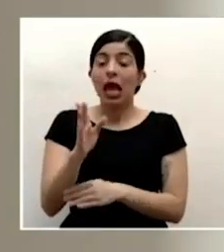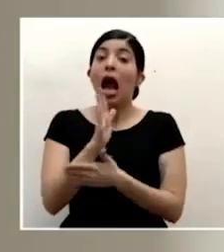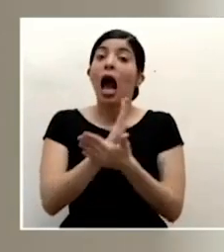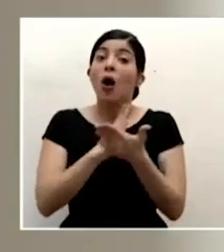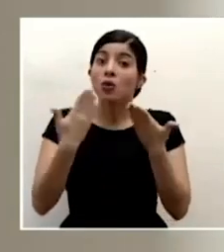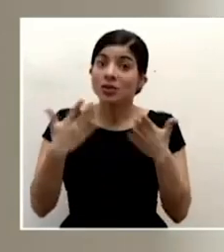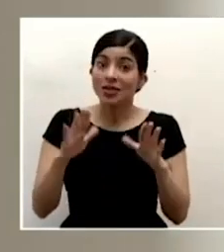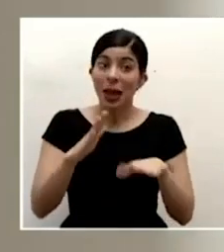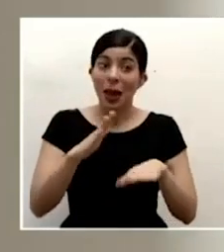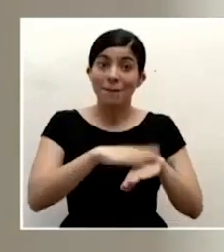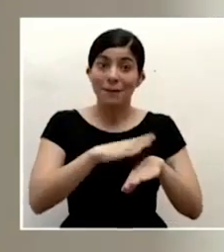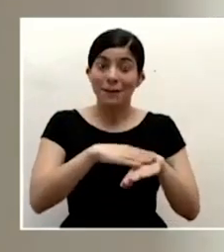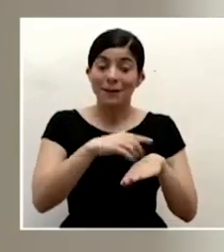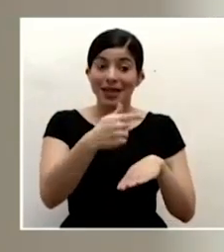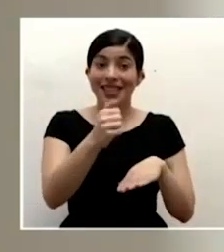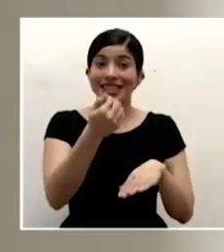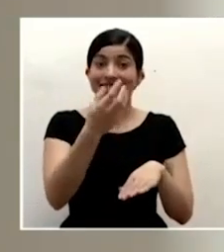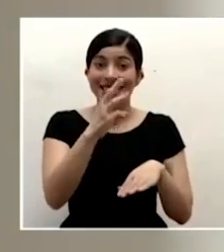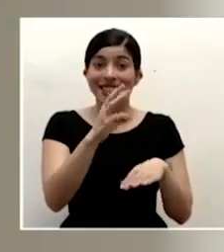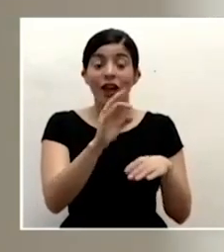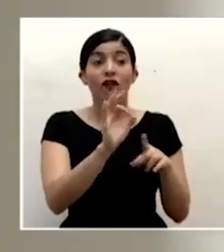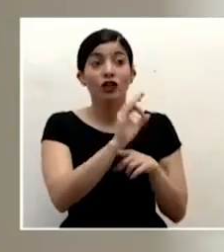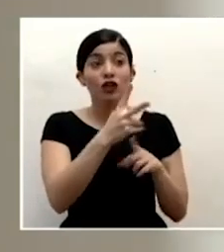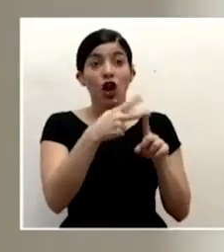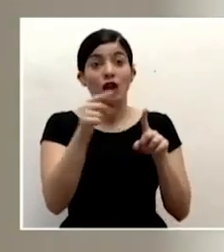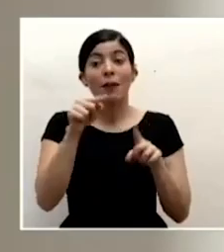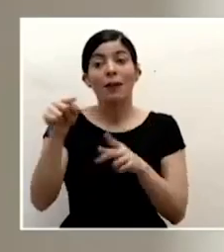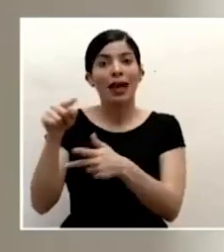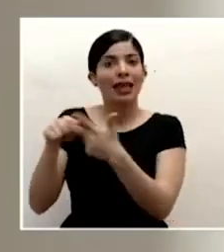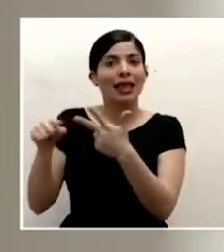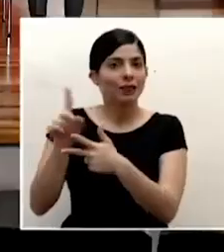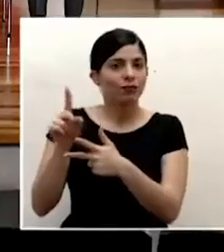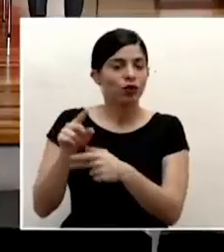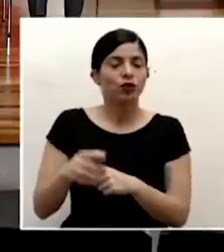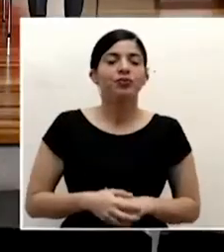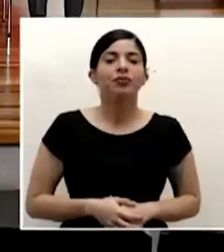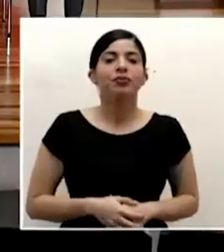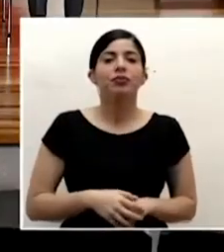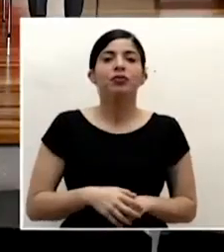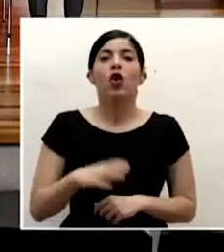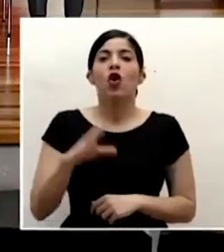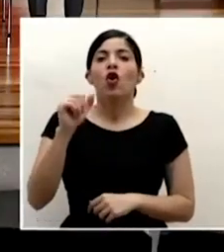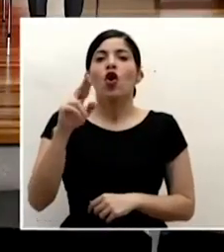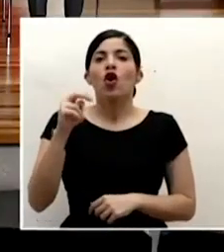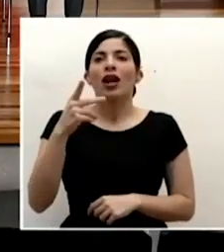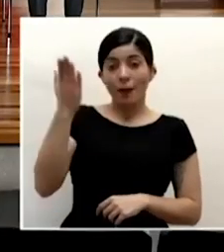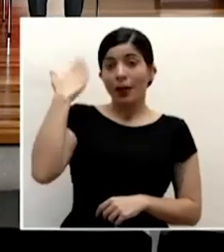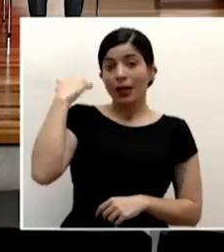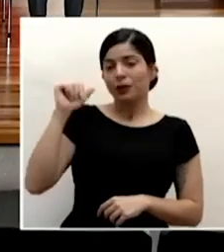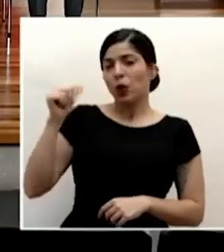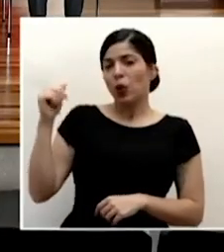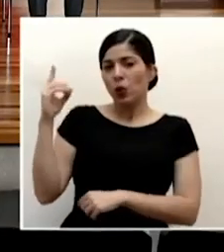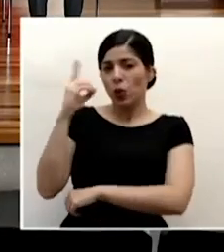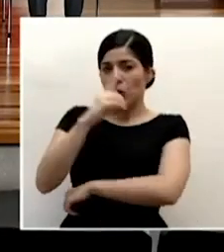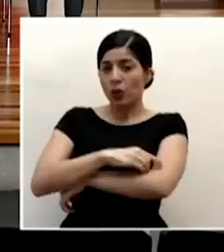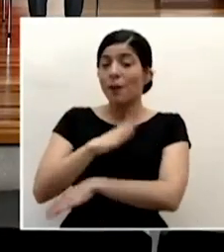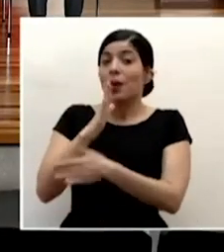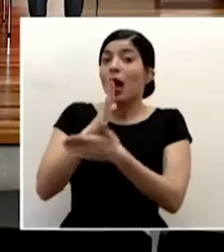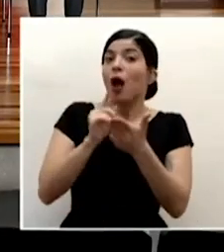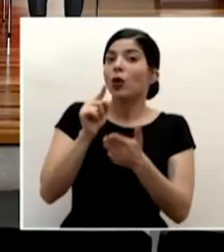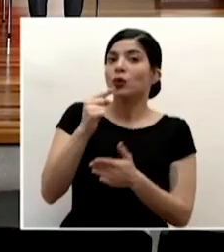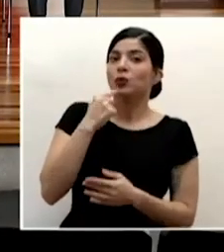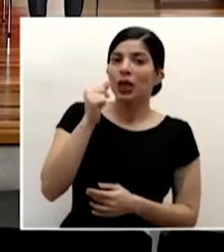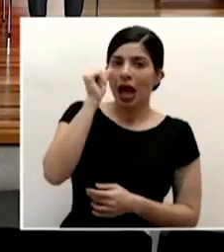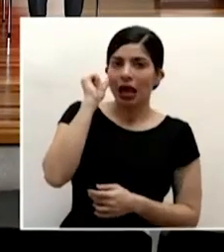el funcionamiento doctor salas nos consulta el coronadeño hoy al igual que el domingo pasado y otros días y pese a lo que usted